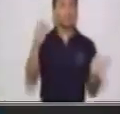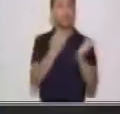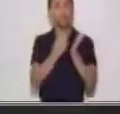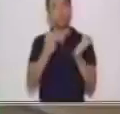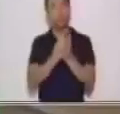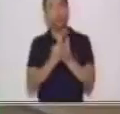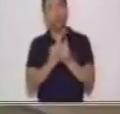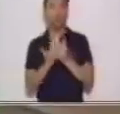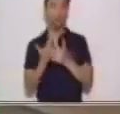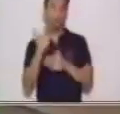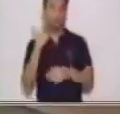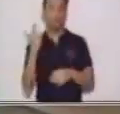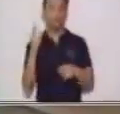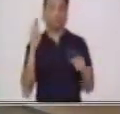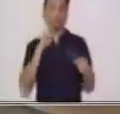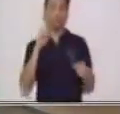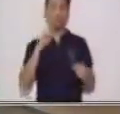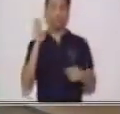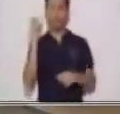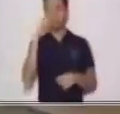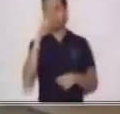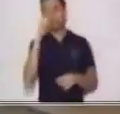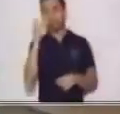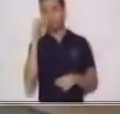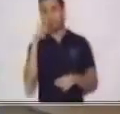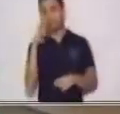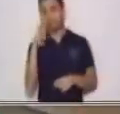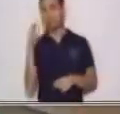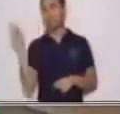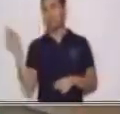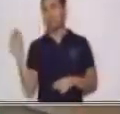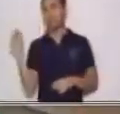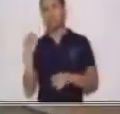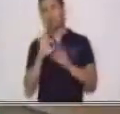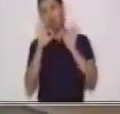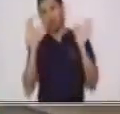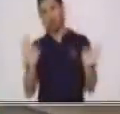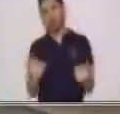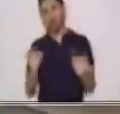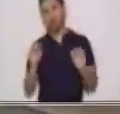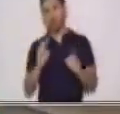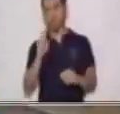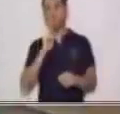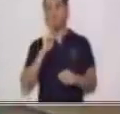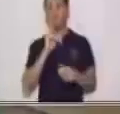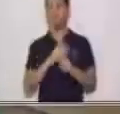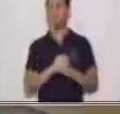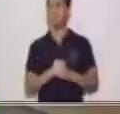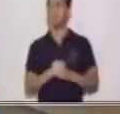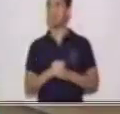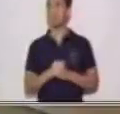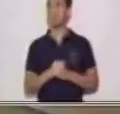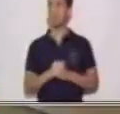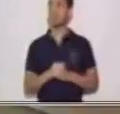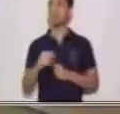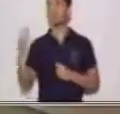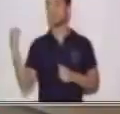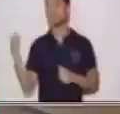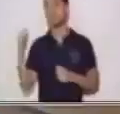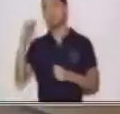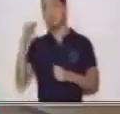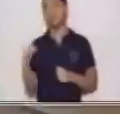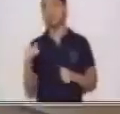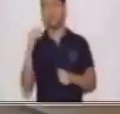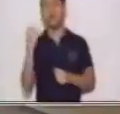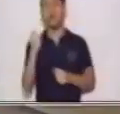El verbo estar. Esta es otra modalidad del verbo. Veamos entonces ahora de acción.